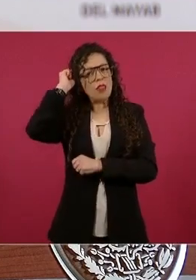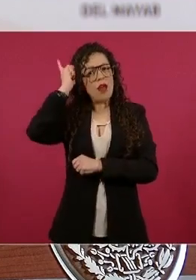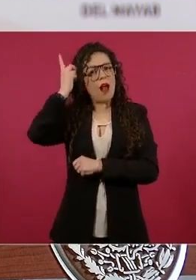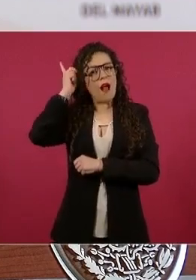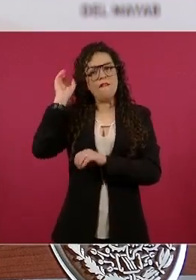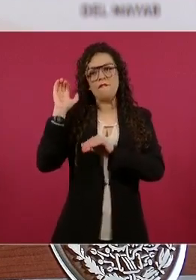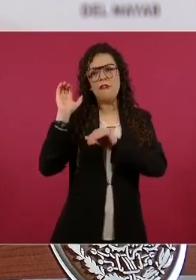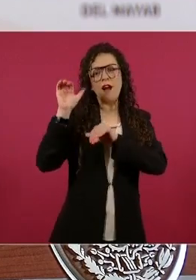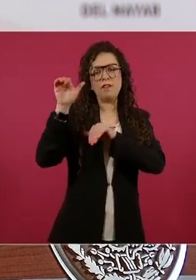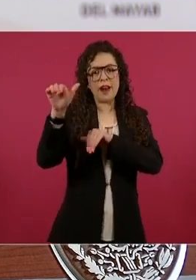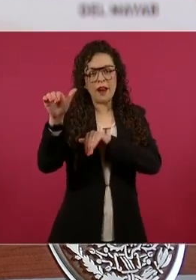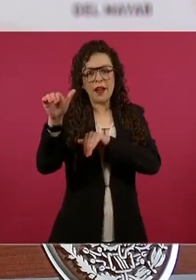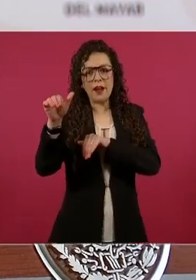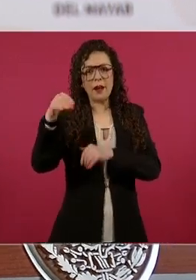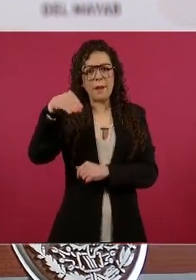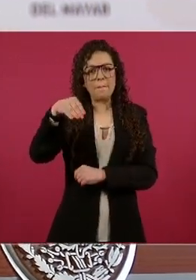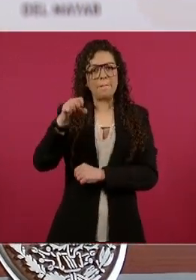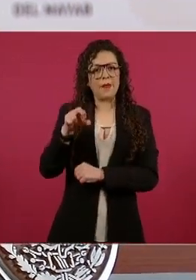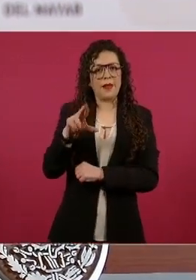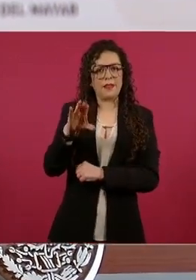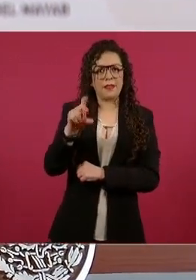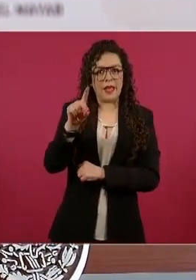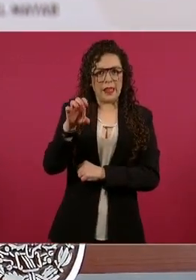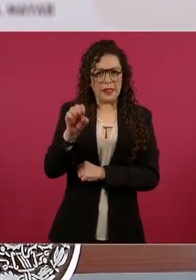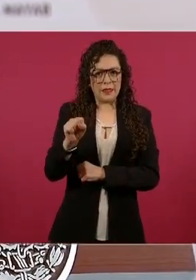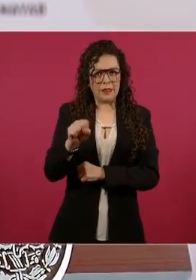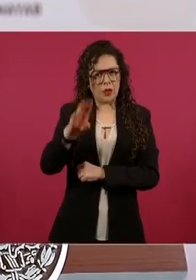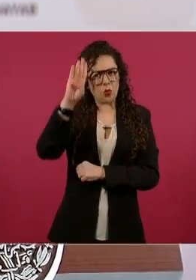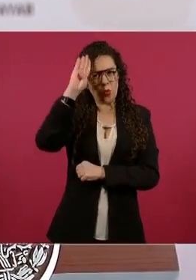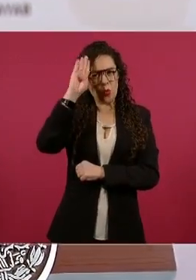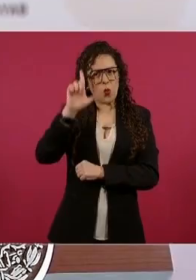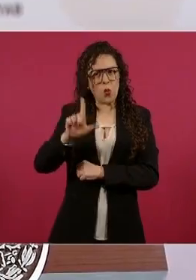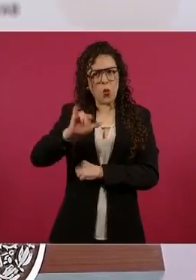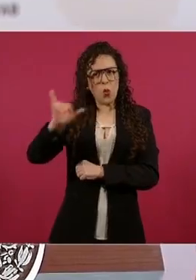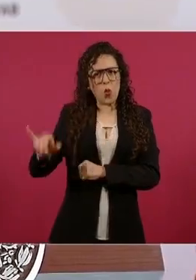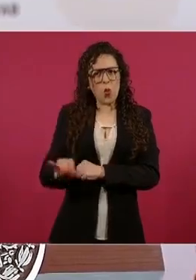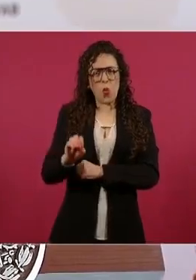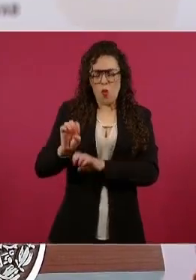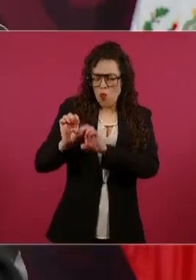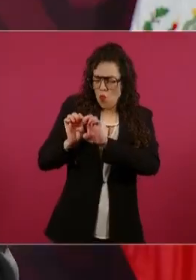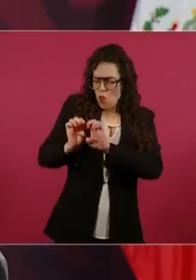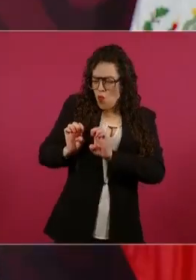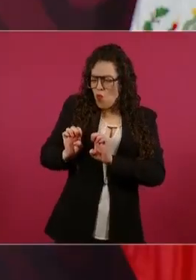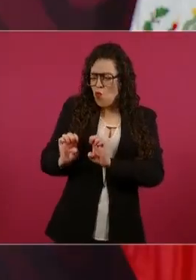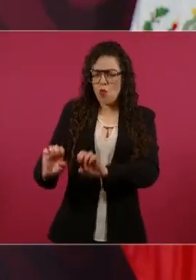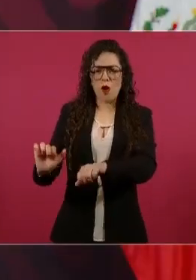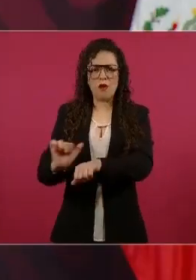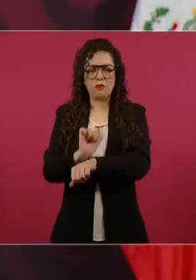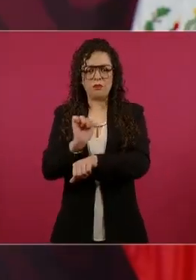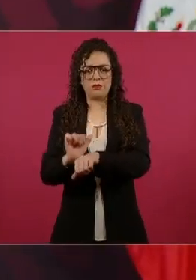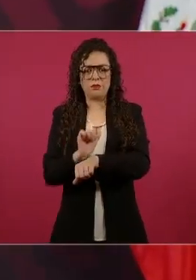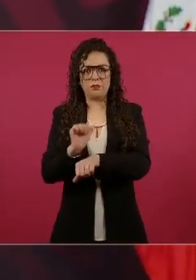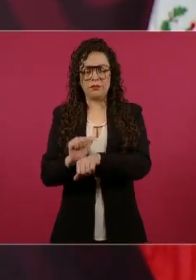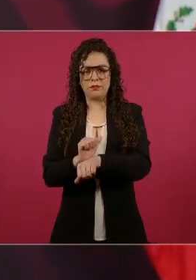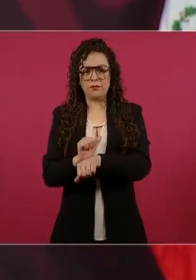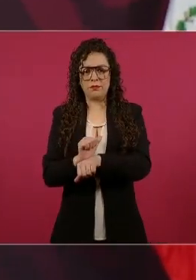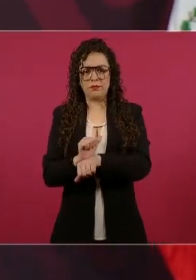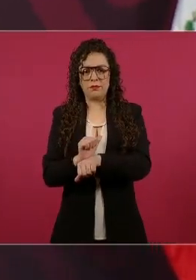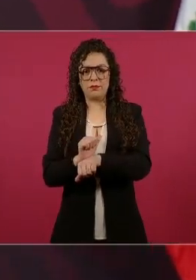de los más lujosos, ellos artistas